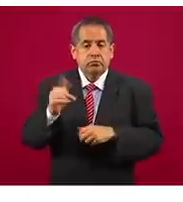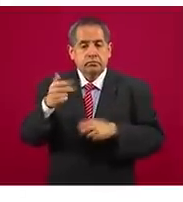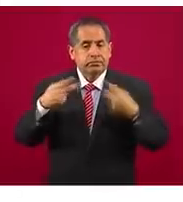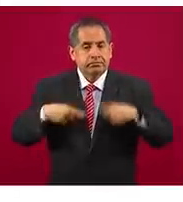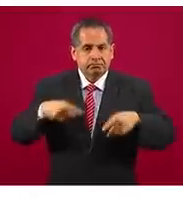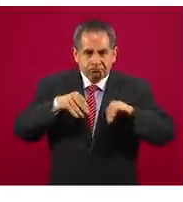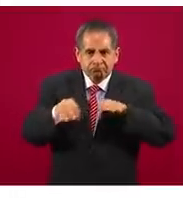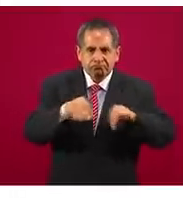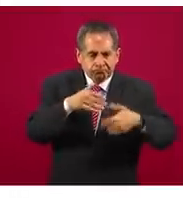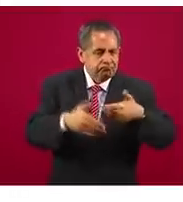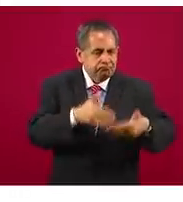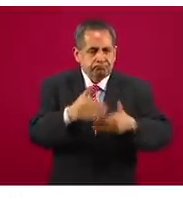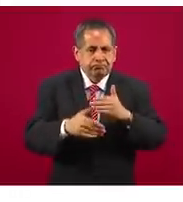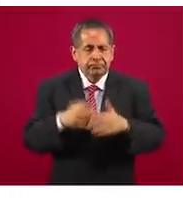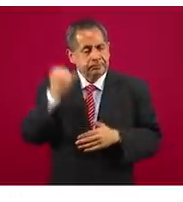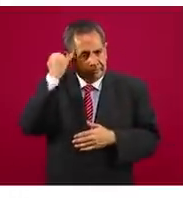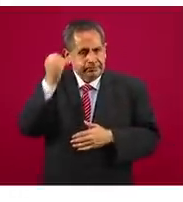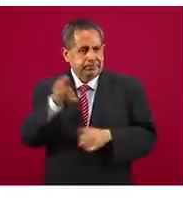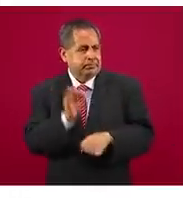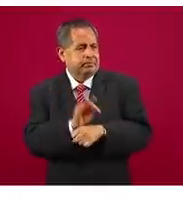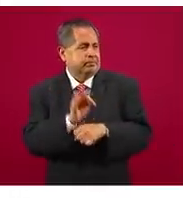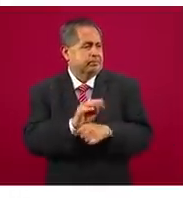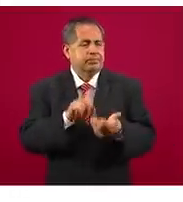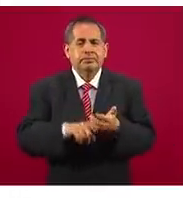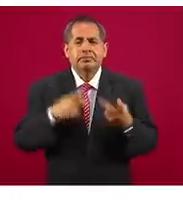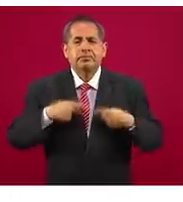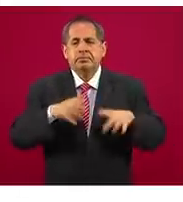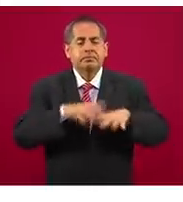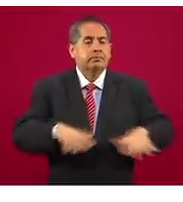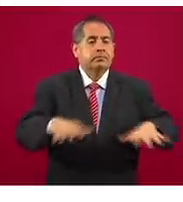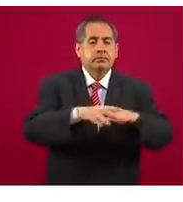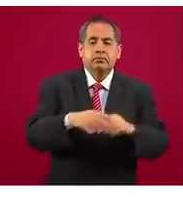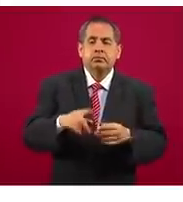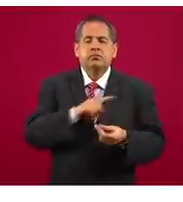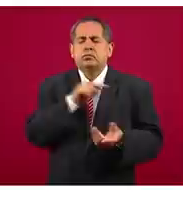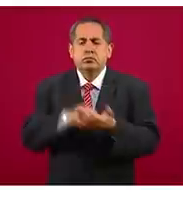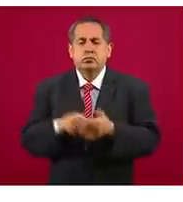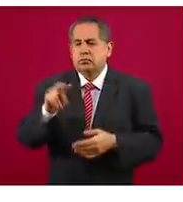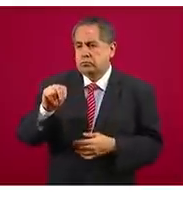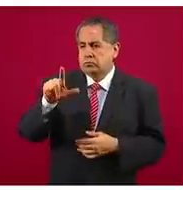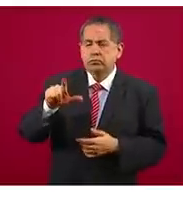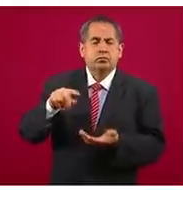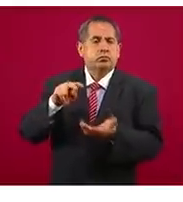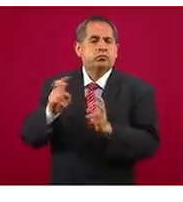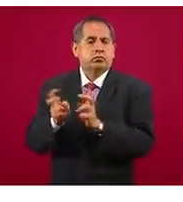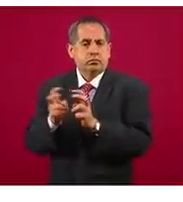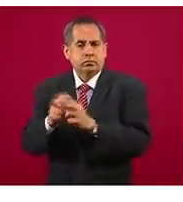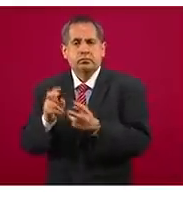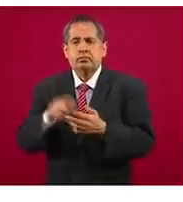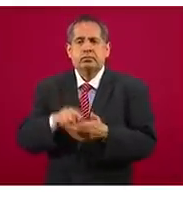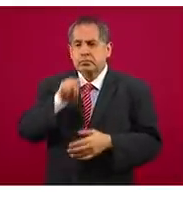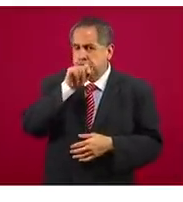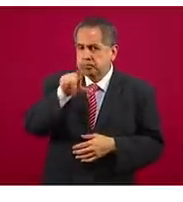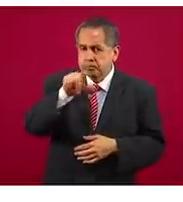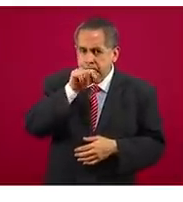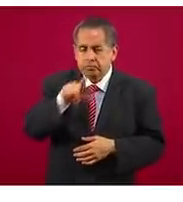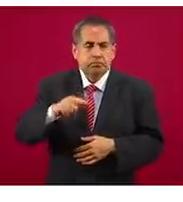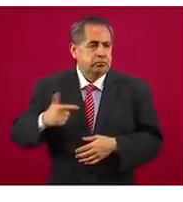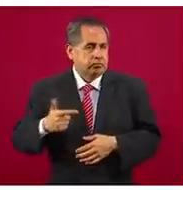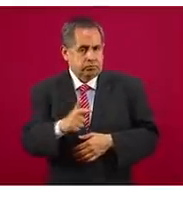trabajando, que están en la Estrategia de Protección Ciudadana en Nuevo León, Tamaulipas, Jalisco, Guanajuato,